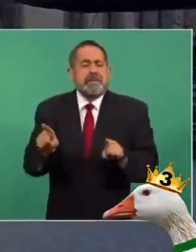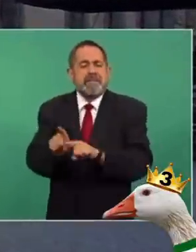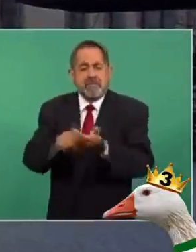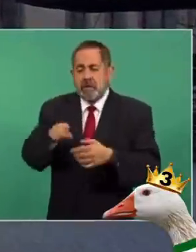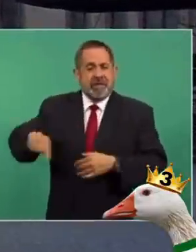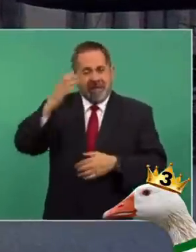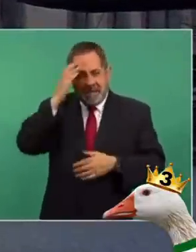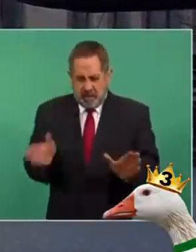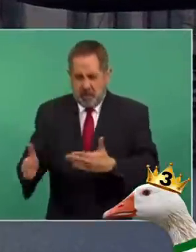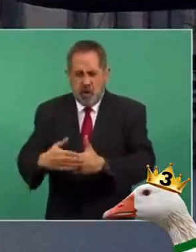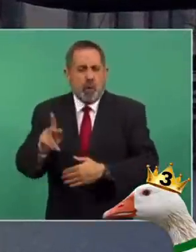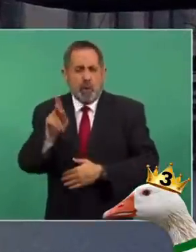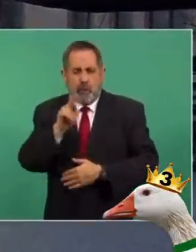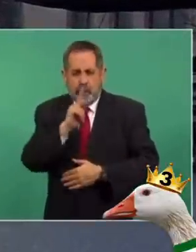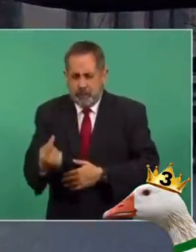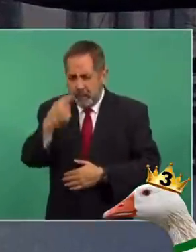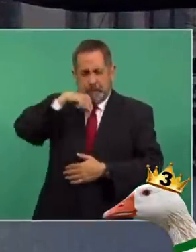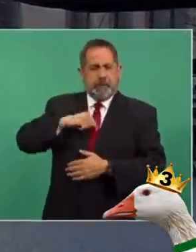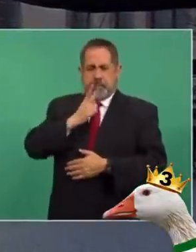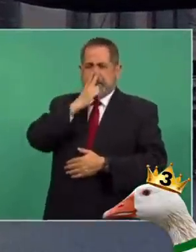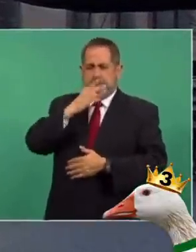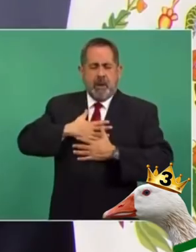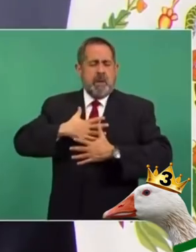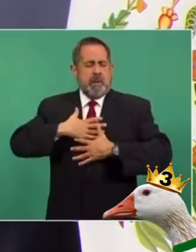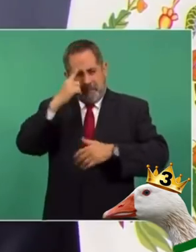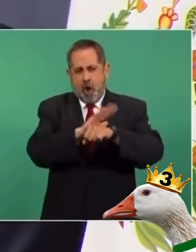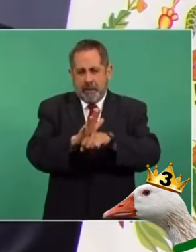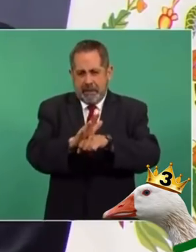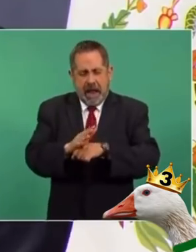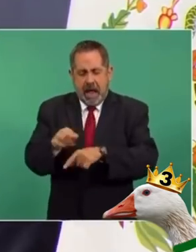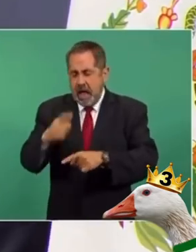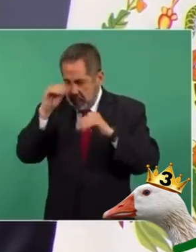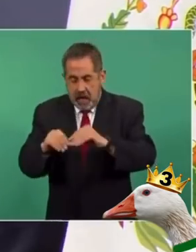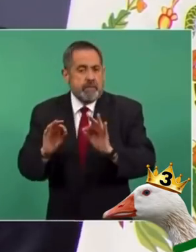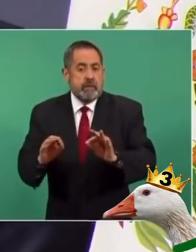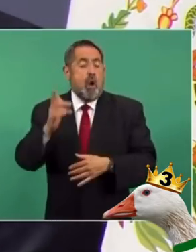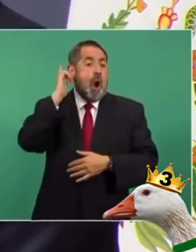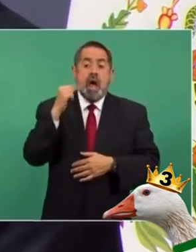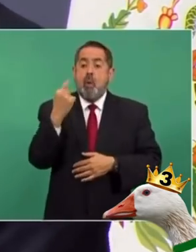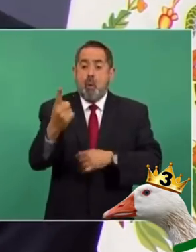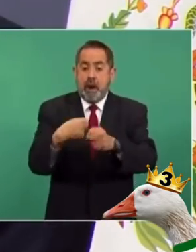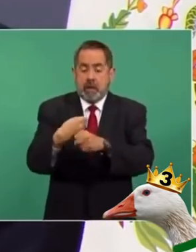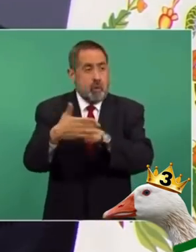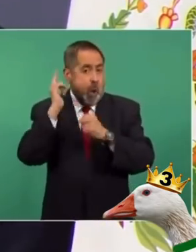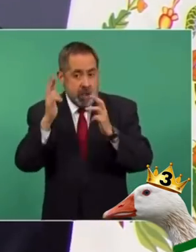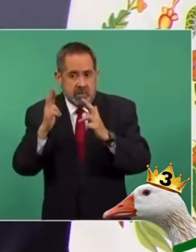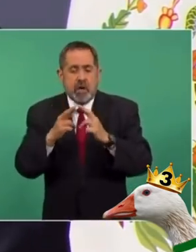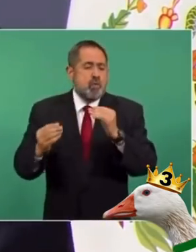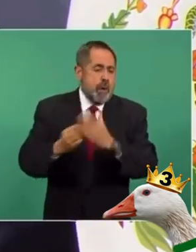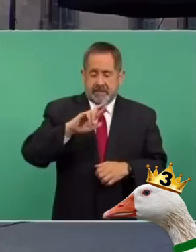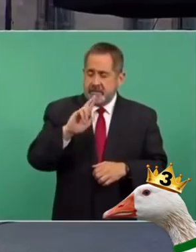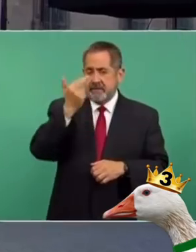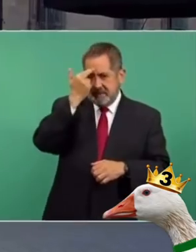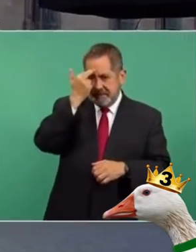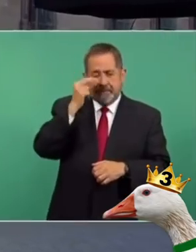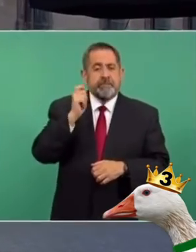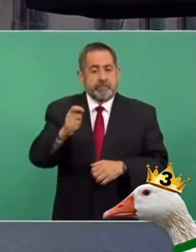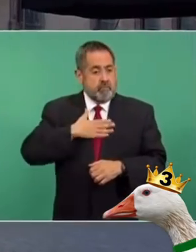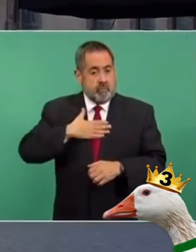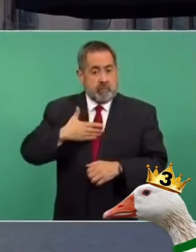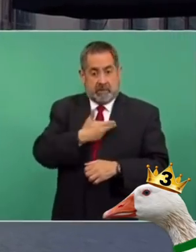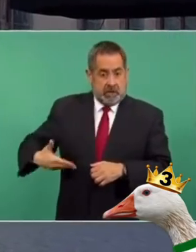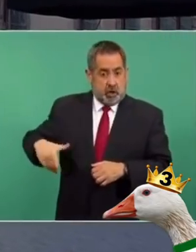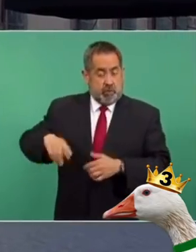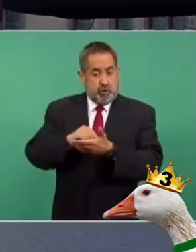de los ventiladores para tratar enfermos graves de COVID. Y el año próximo, si todo marcha bien, contaremos con la vacuna patria. Mientras estemos en el